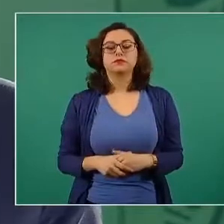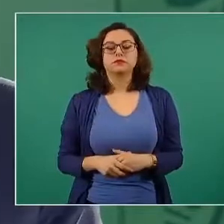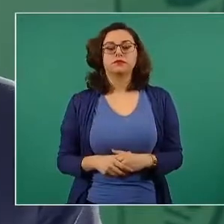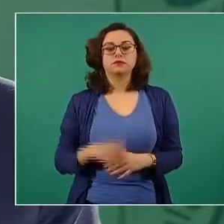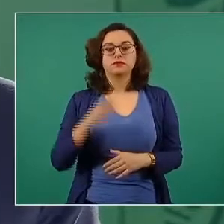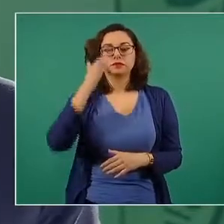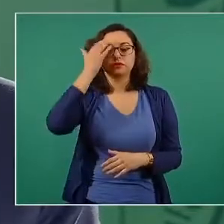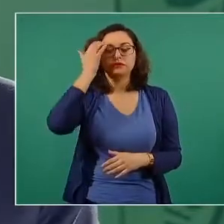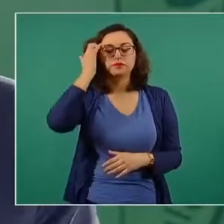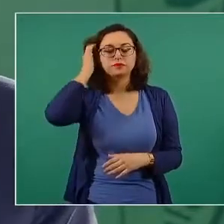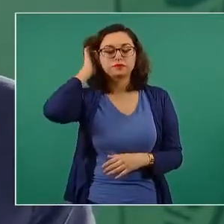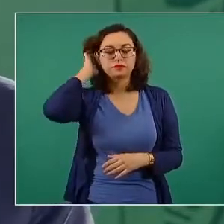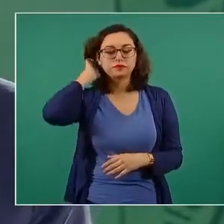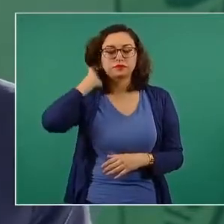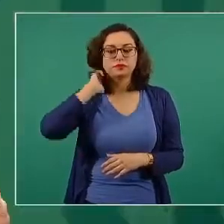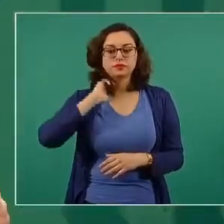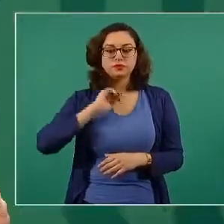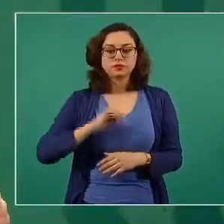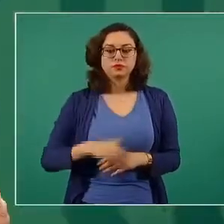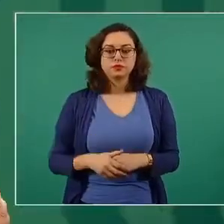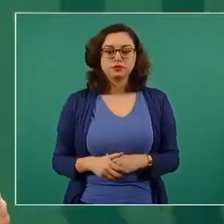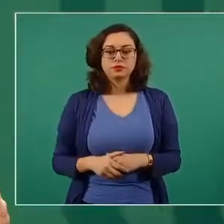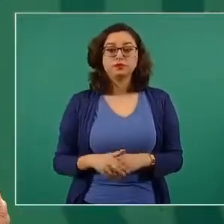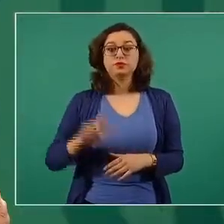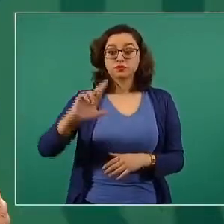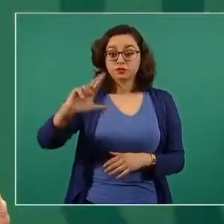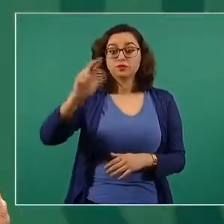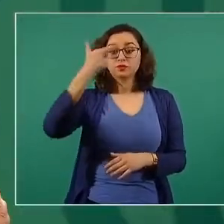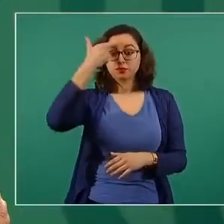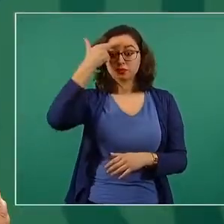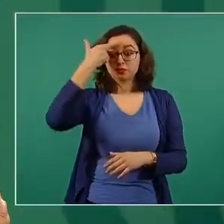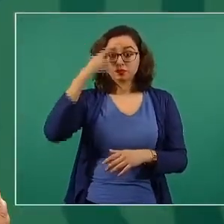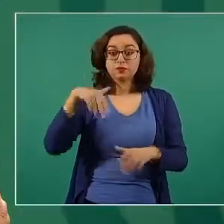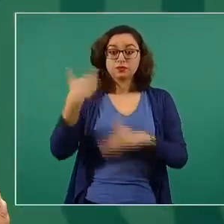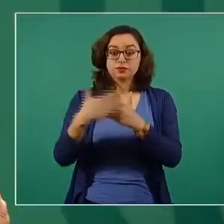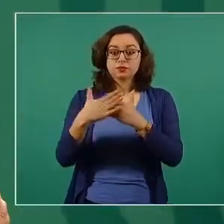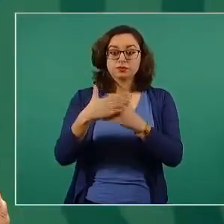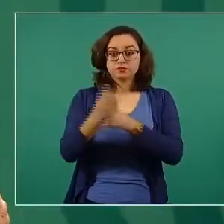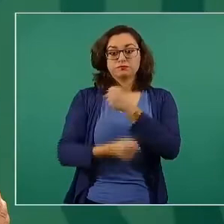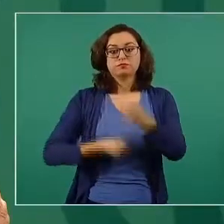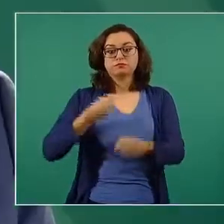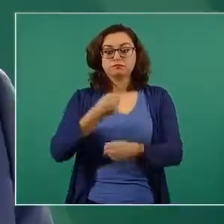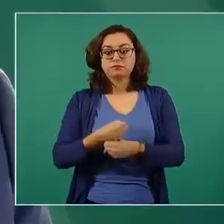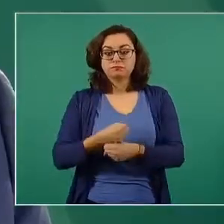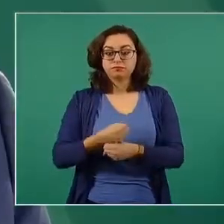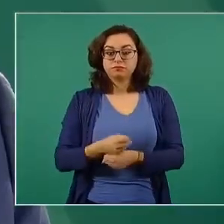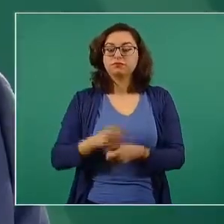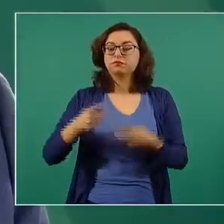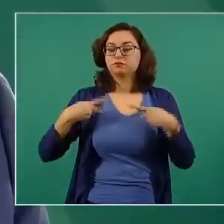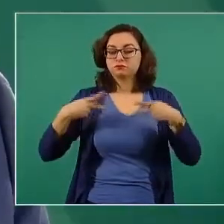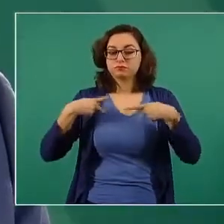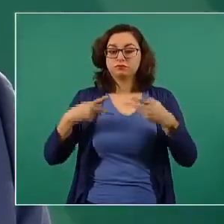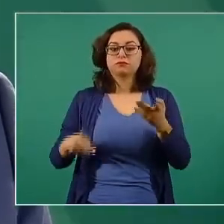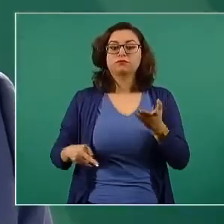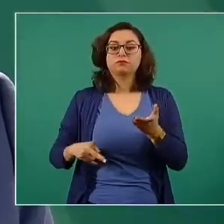porque vamos, entre otras cosas, a un referéndum, a una consulta